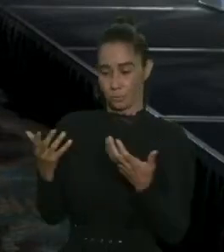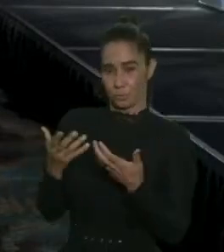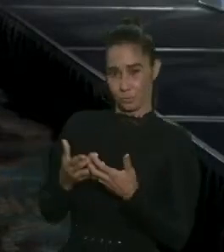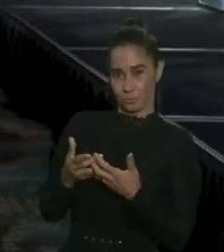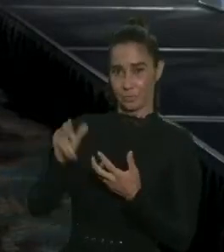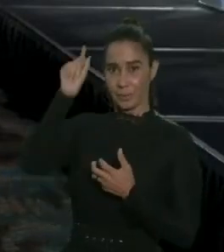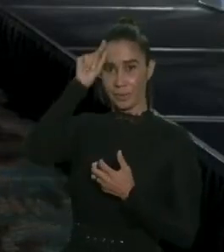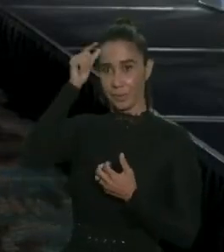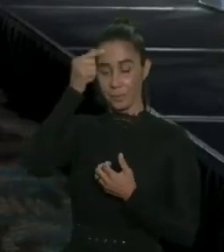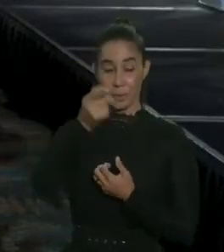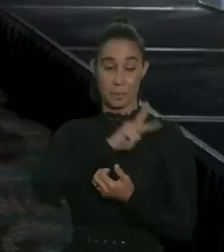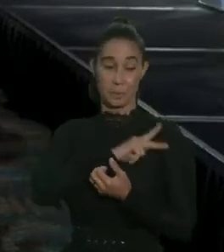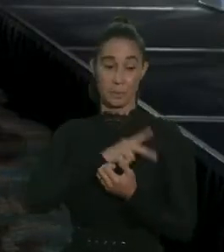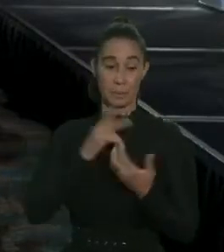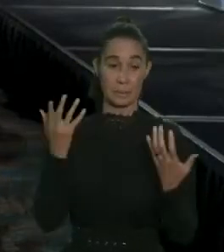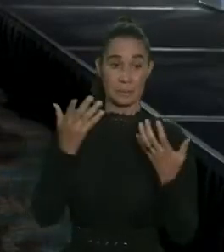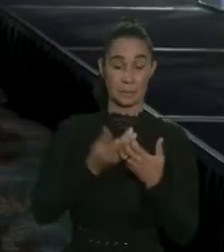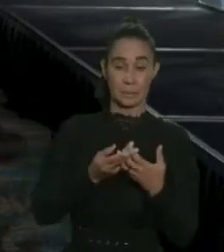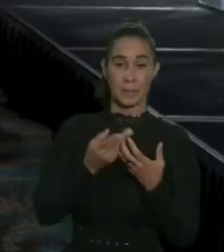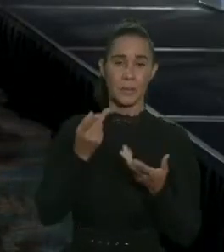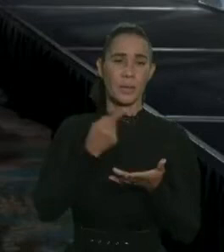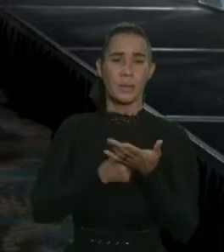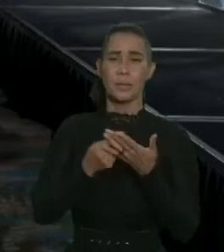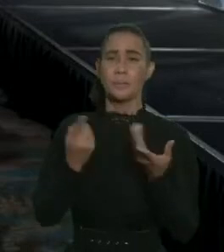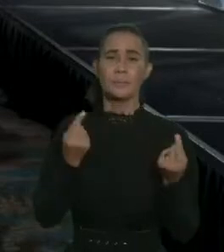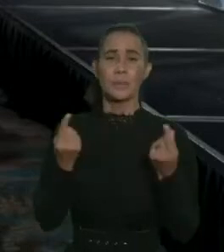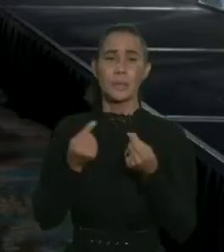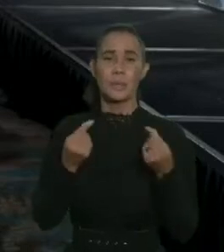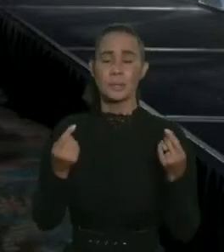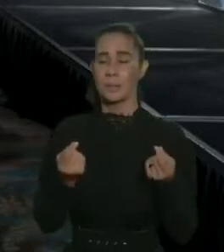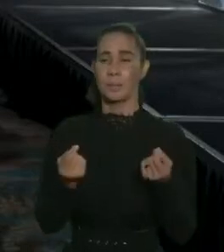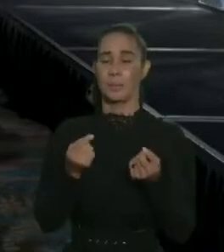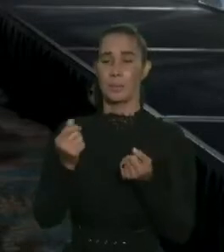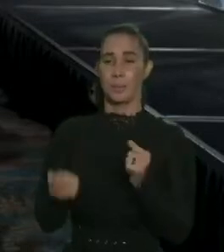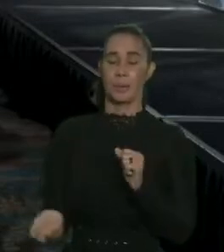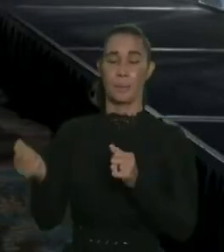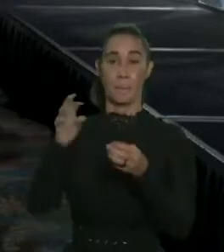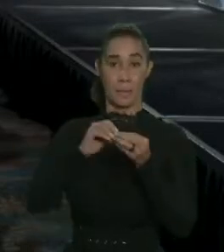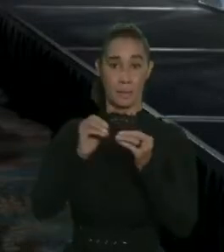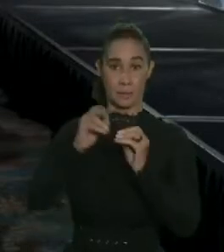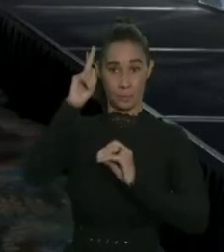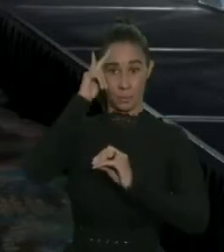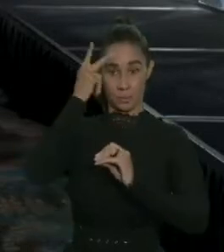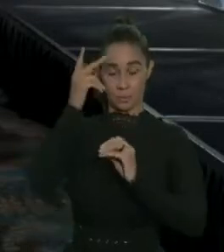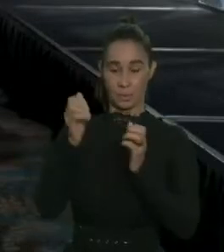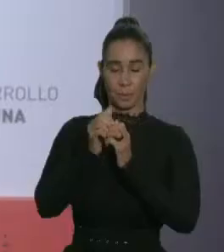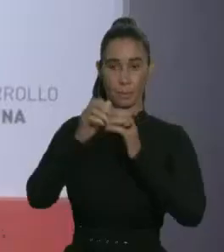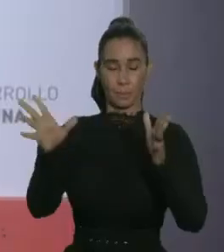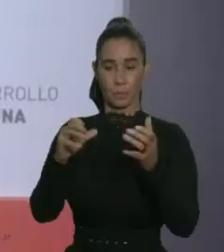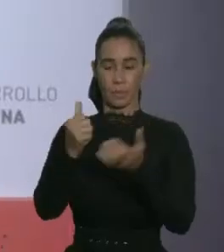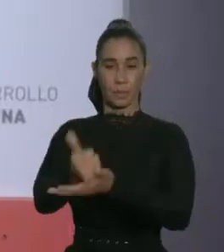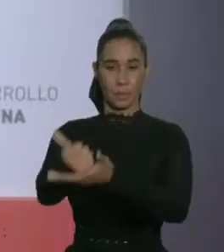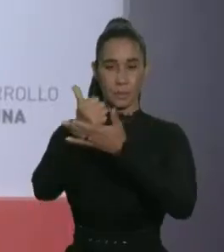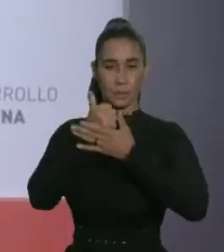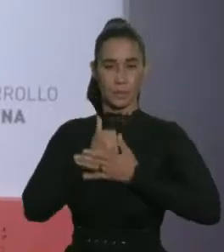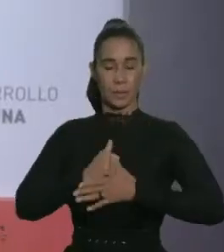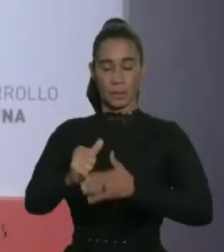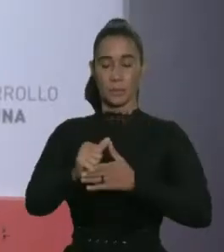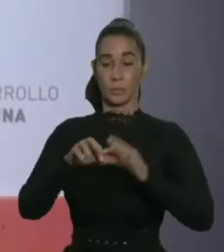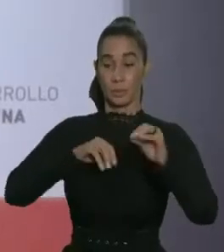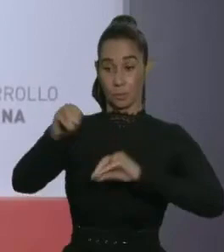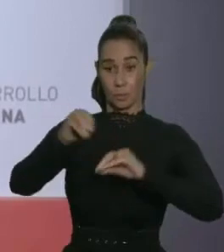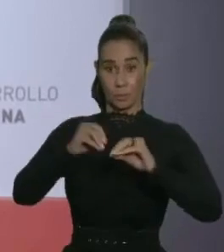gobierno estamos aplicando para la construcción de políticas públicas eficientes que nos ayuden a potenciar el